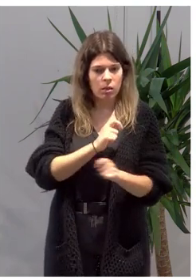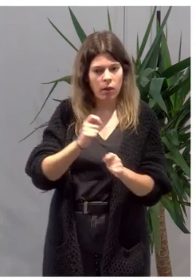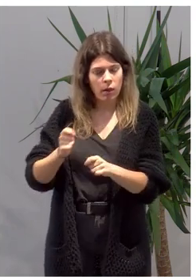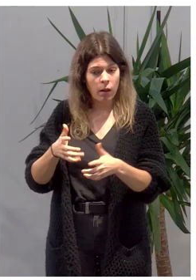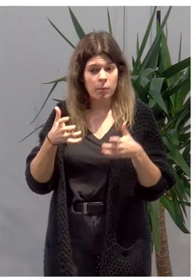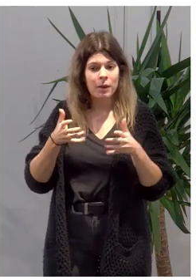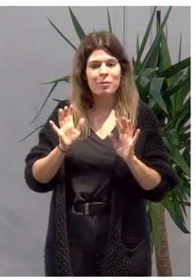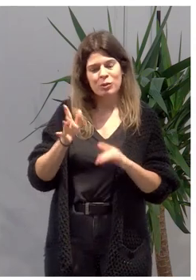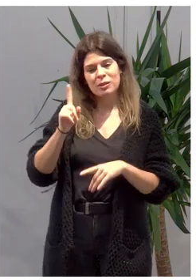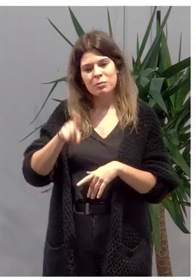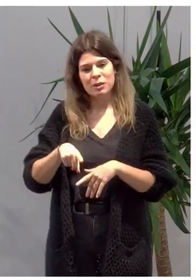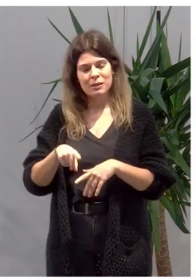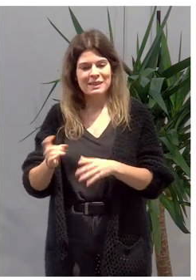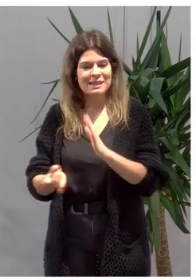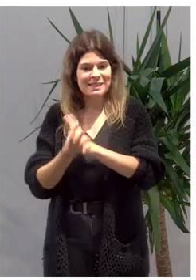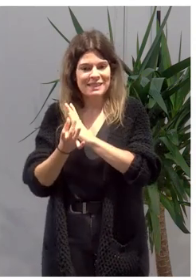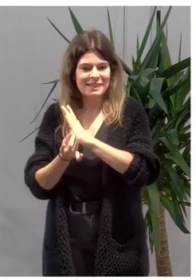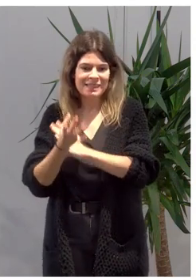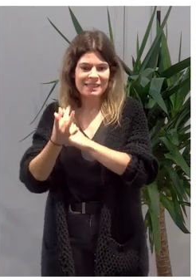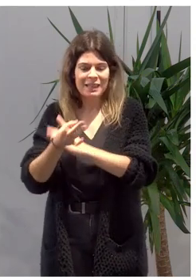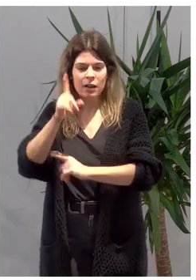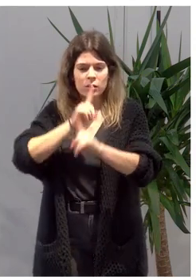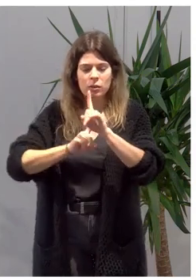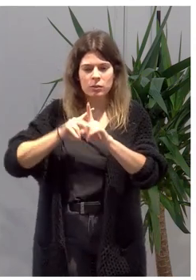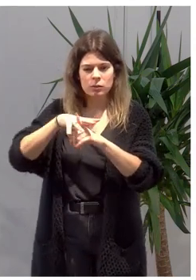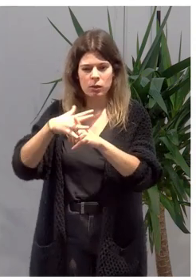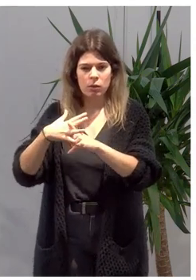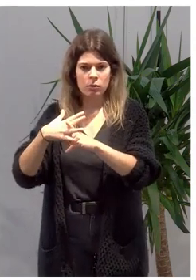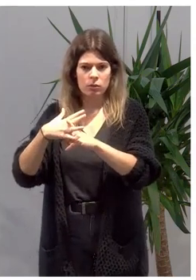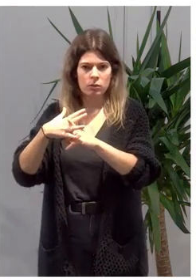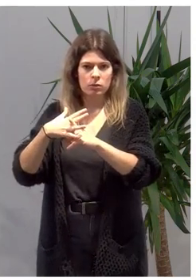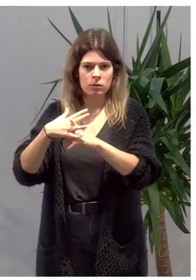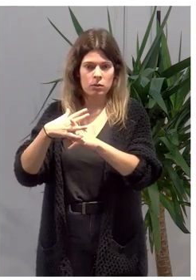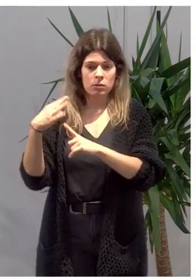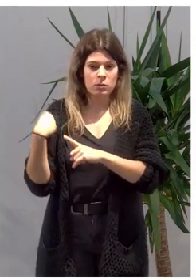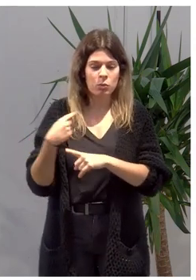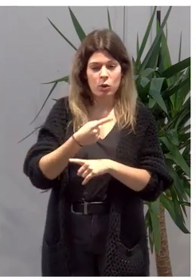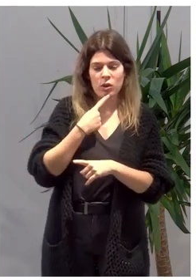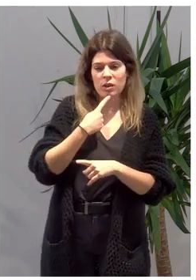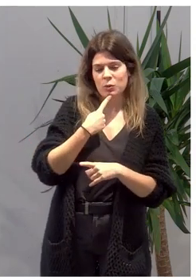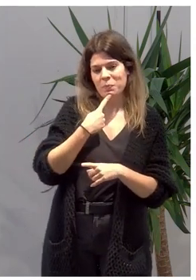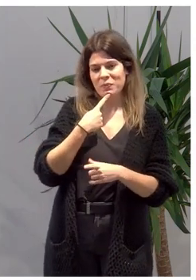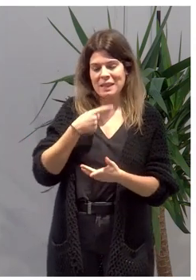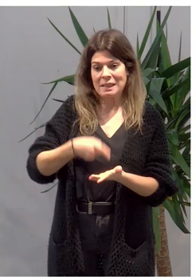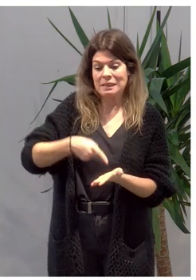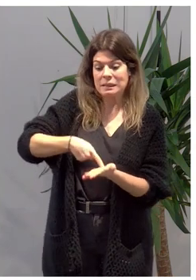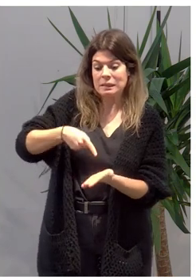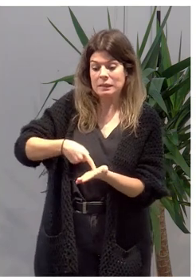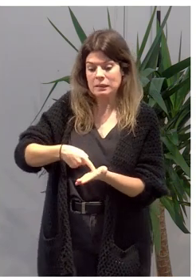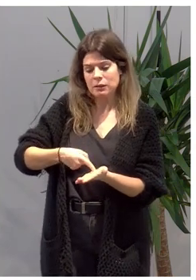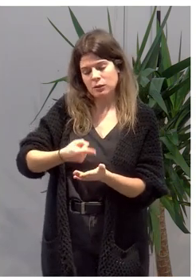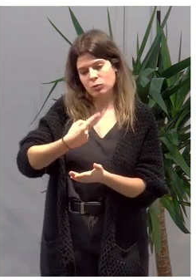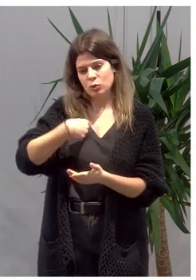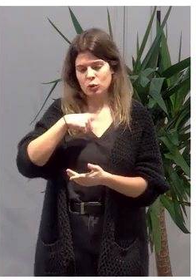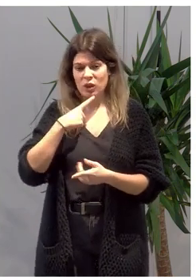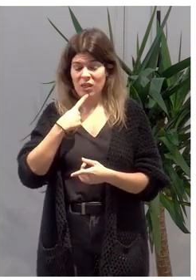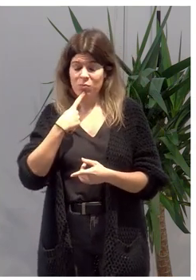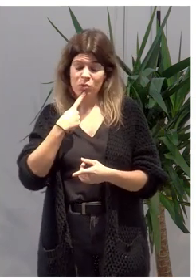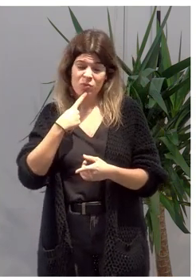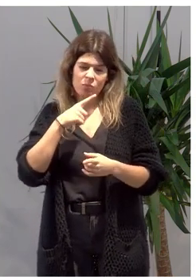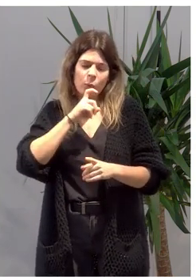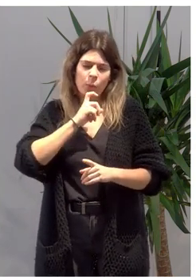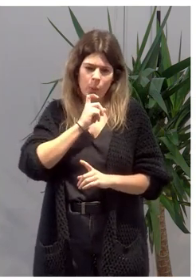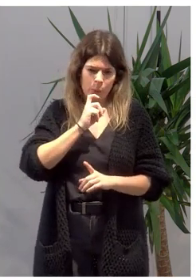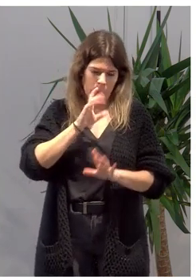están generando nuevos problemas, situaciones que ellos me han gustado, han llamado exigentes, que nosotros podemos llamar complejas y que están